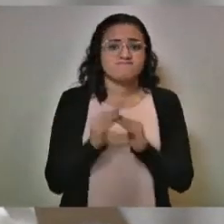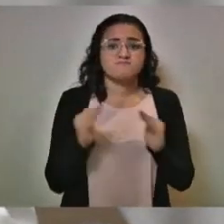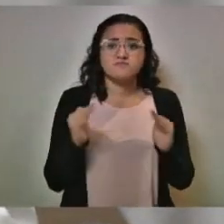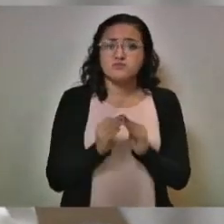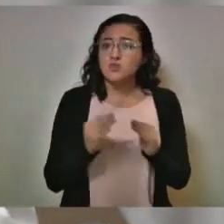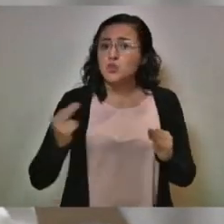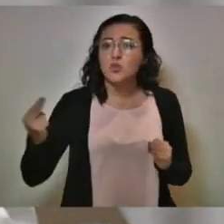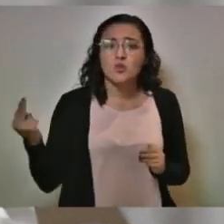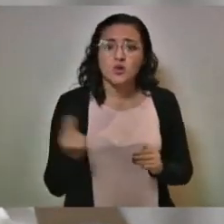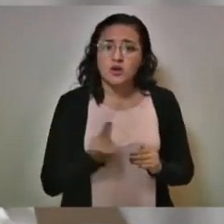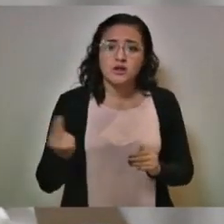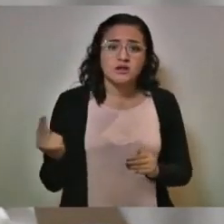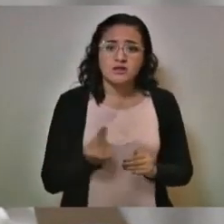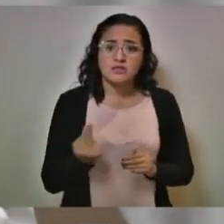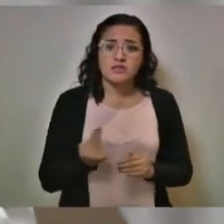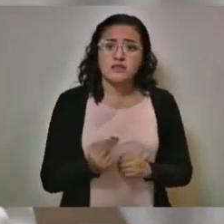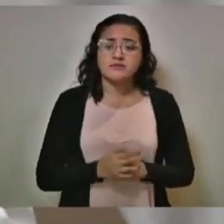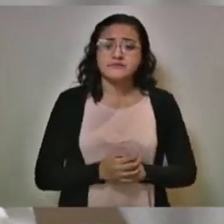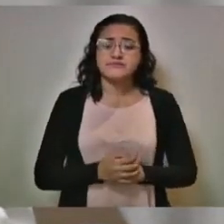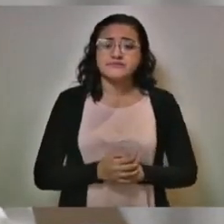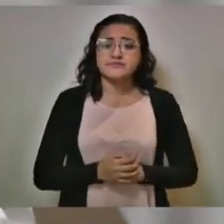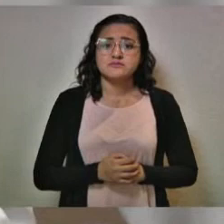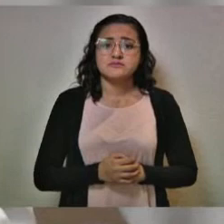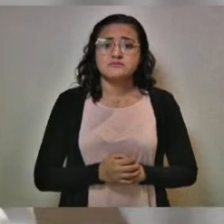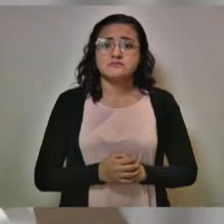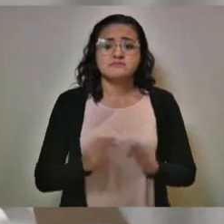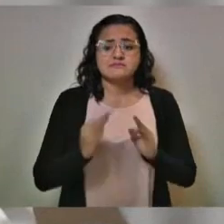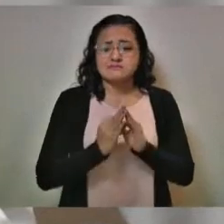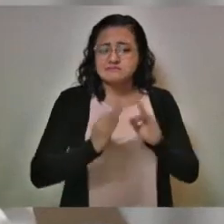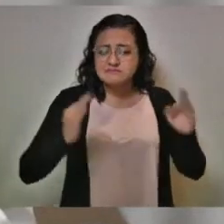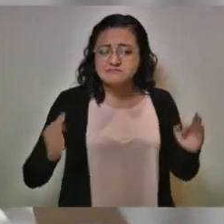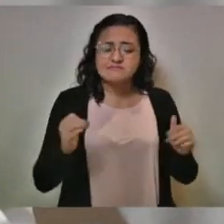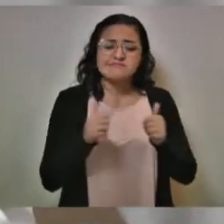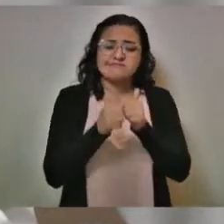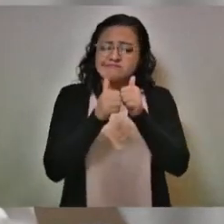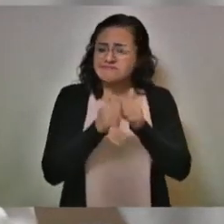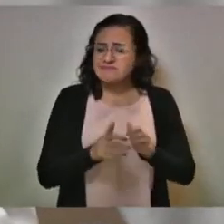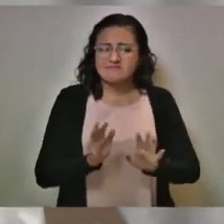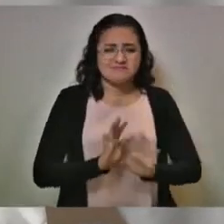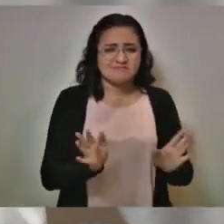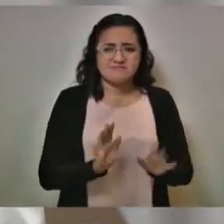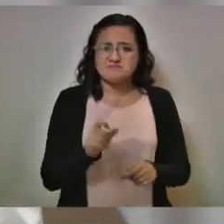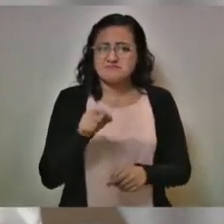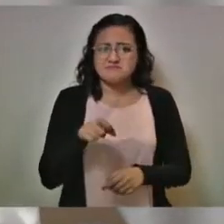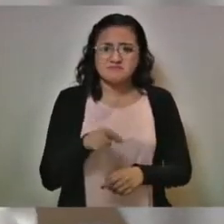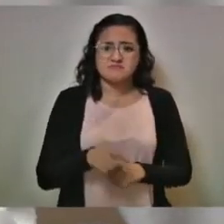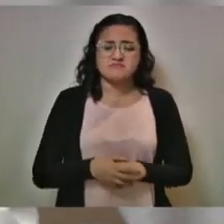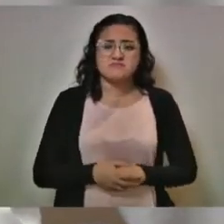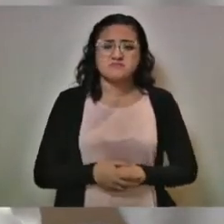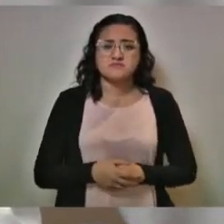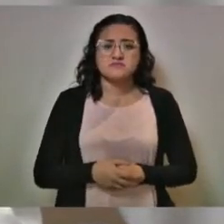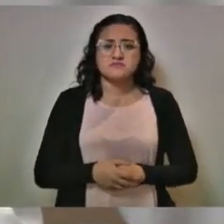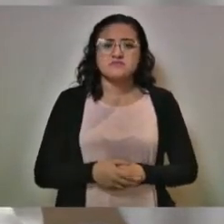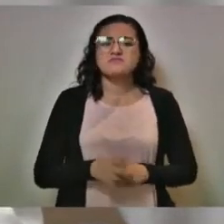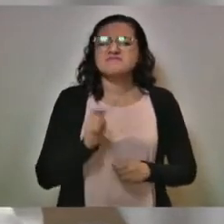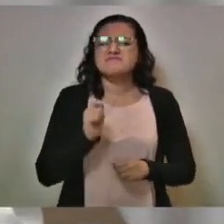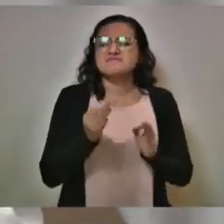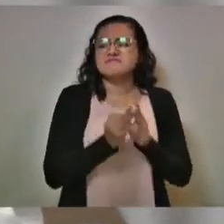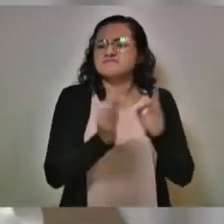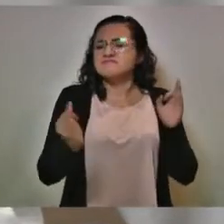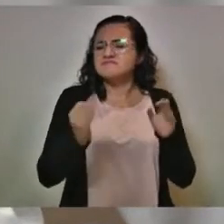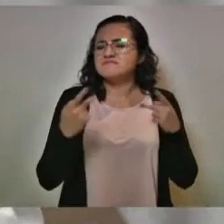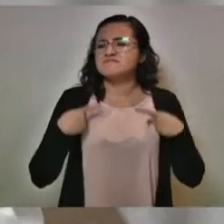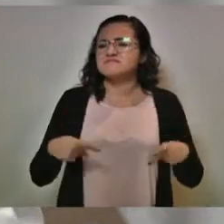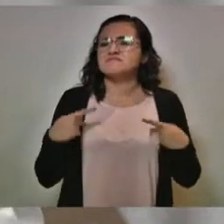se sostiene la sana distancia. Miren, la sana distancia